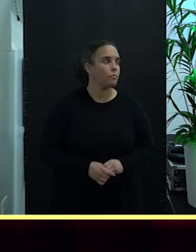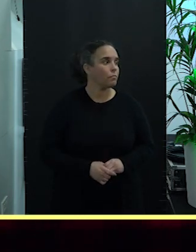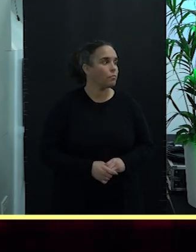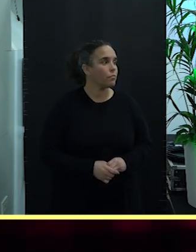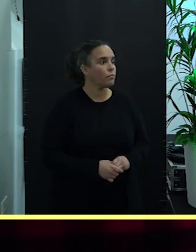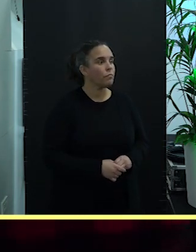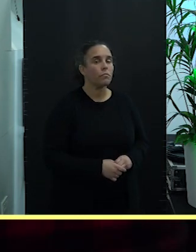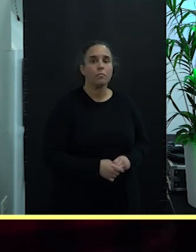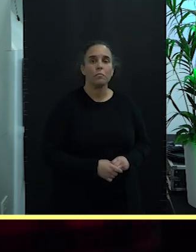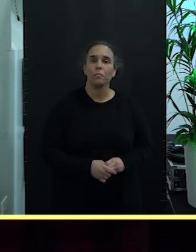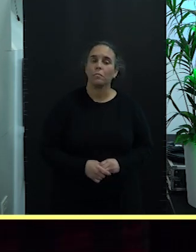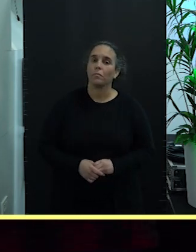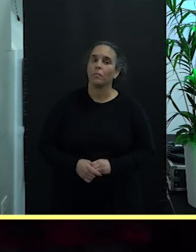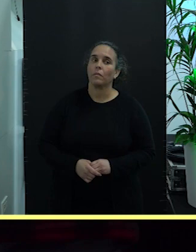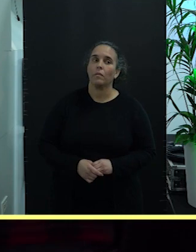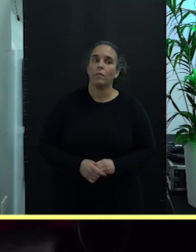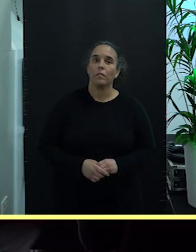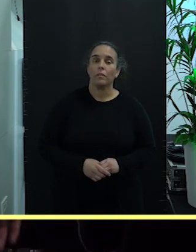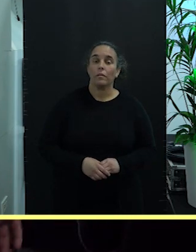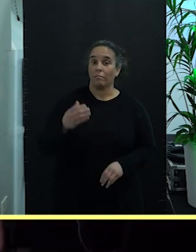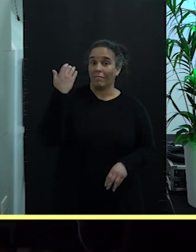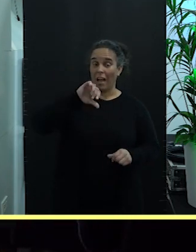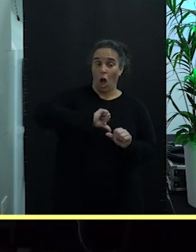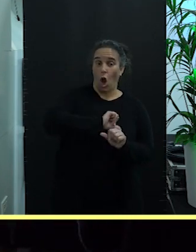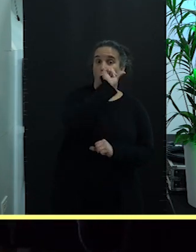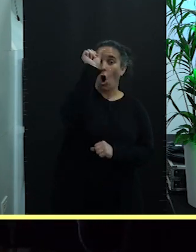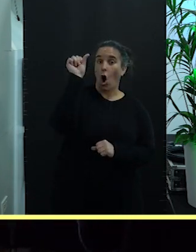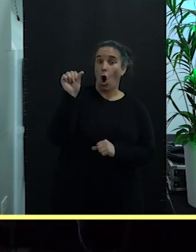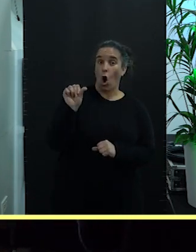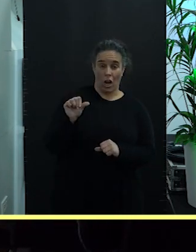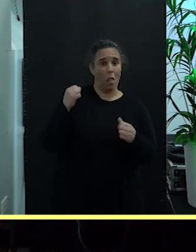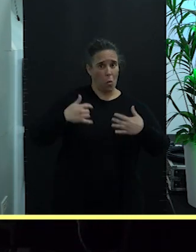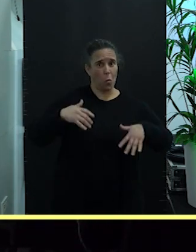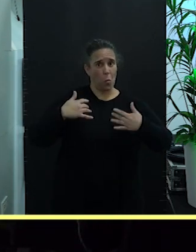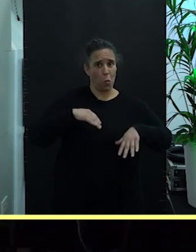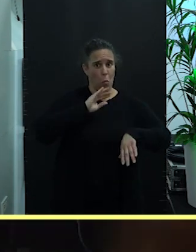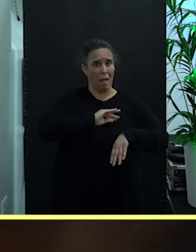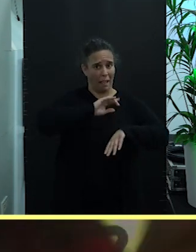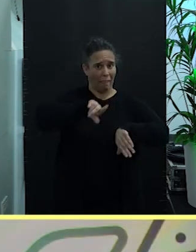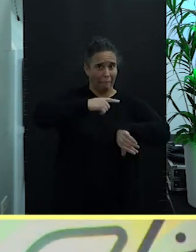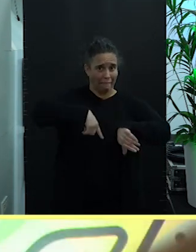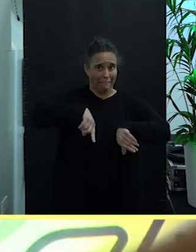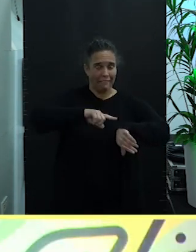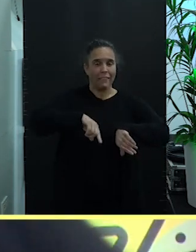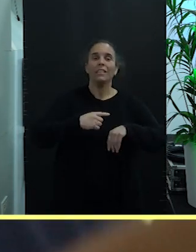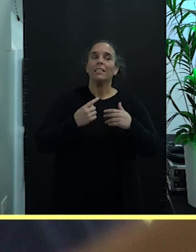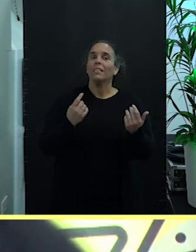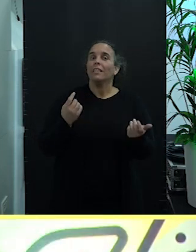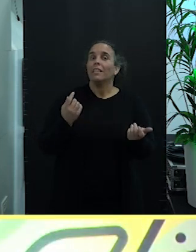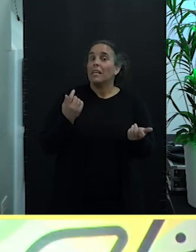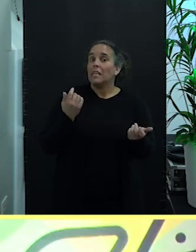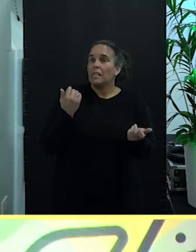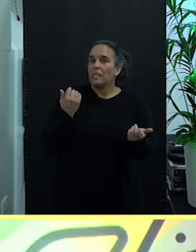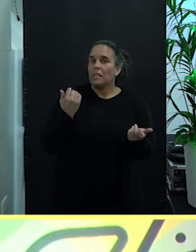Después de una jornada ya casi casi maratoniana en la que hemos tenido la